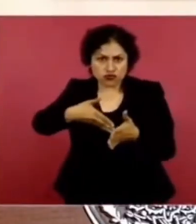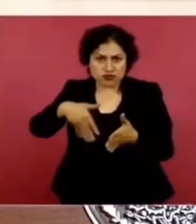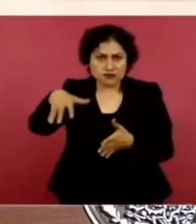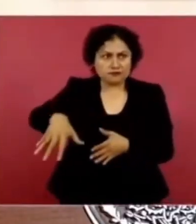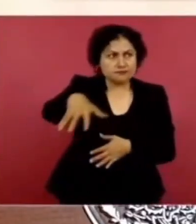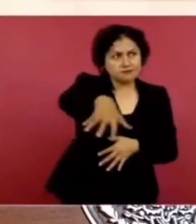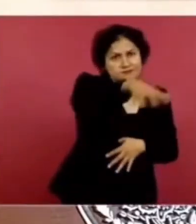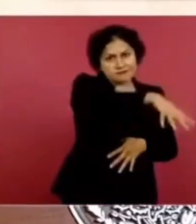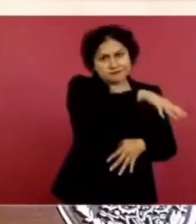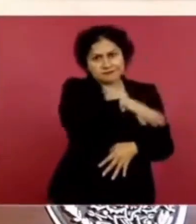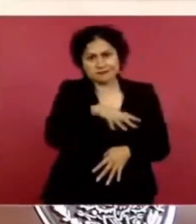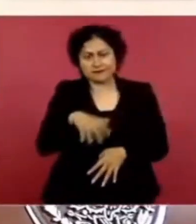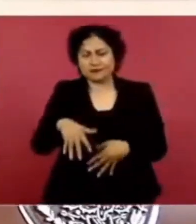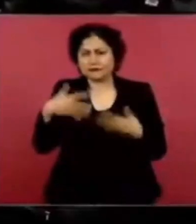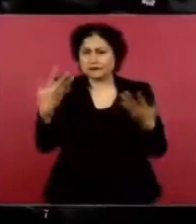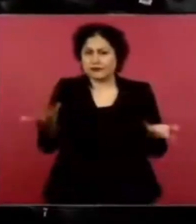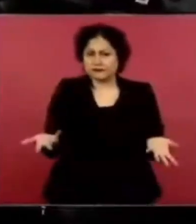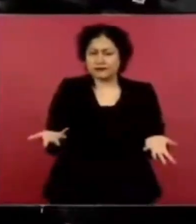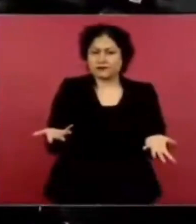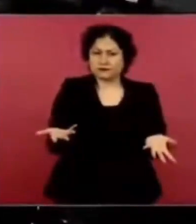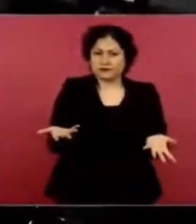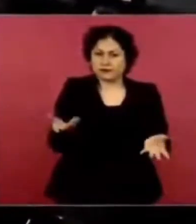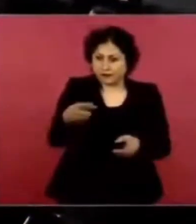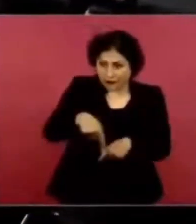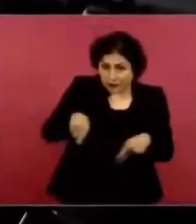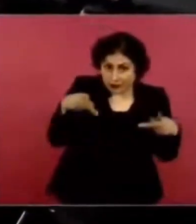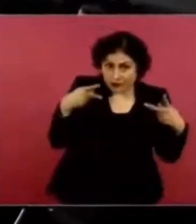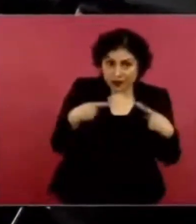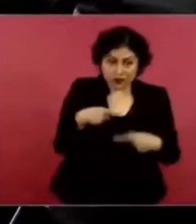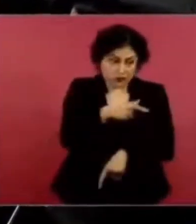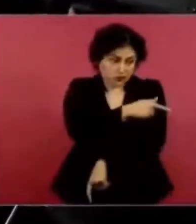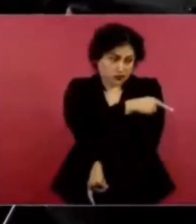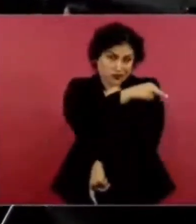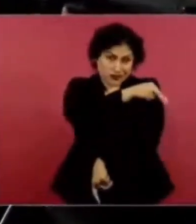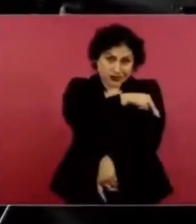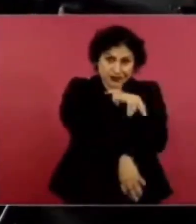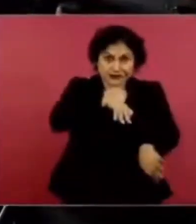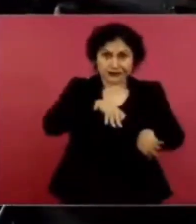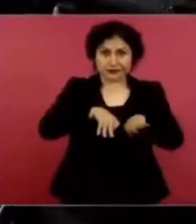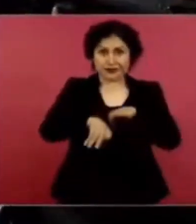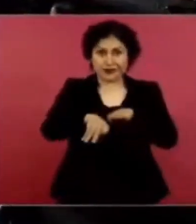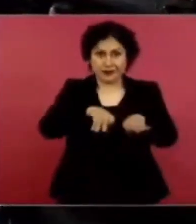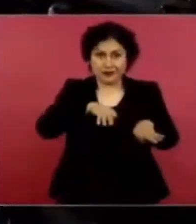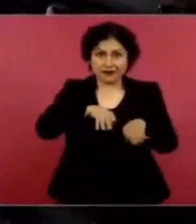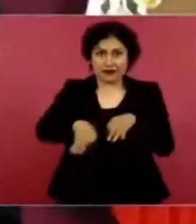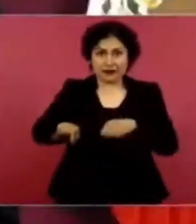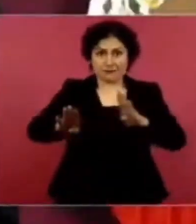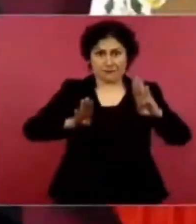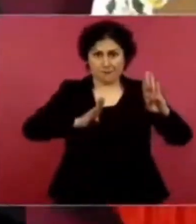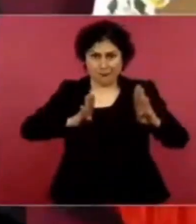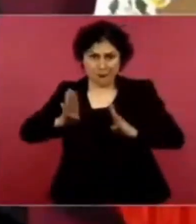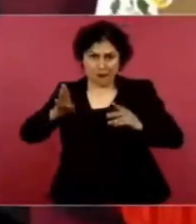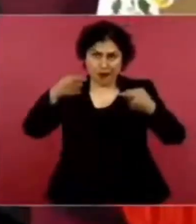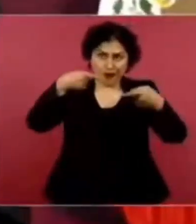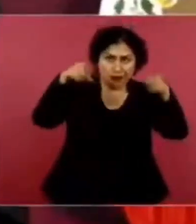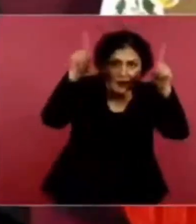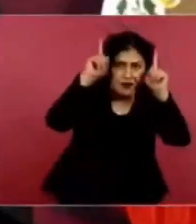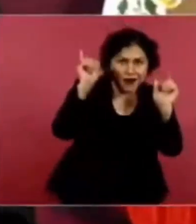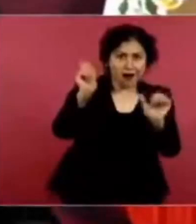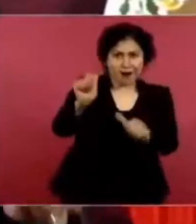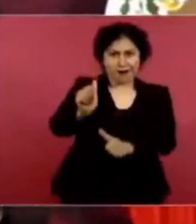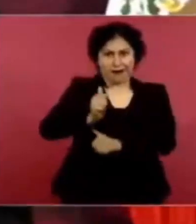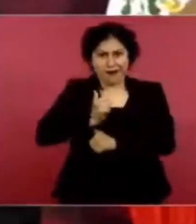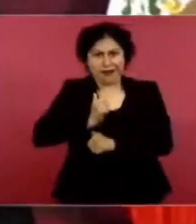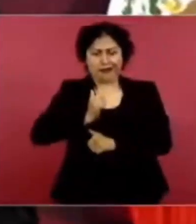están trabajando el ejército, la Marina, la Guardia Nacional,